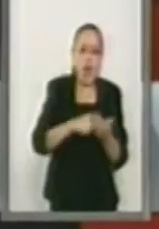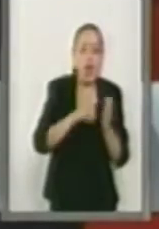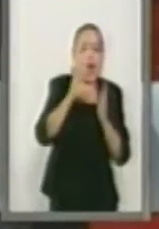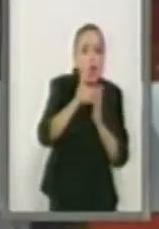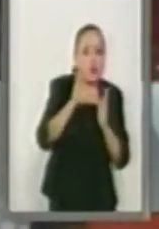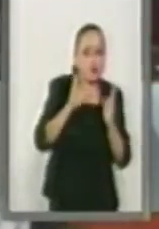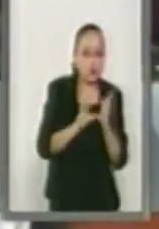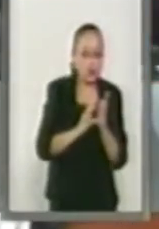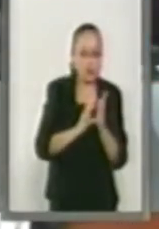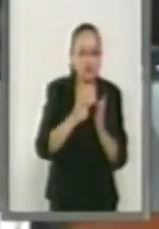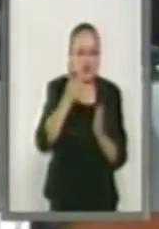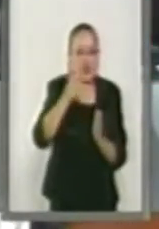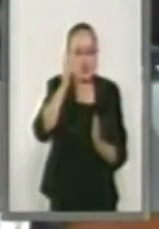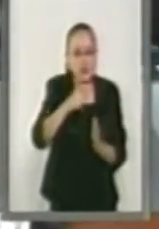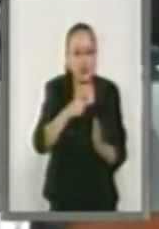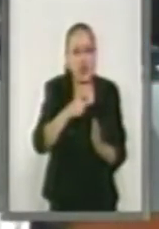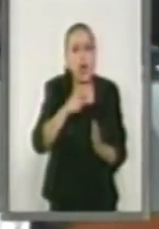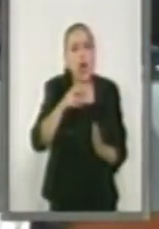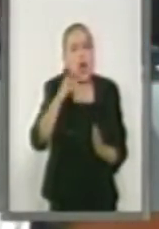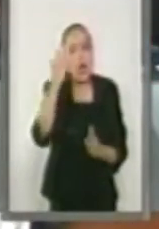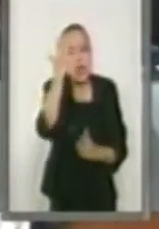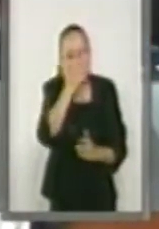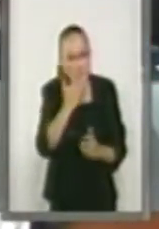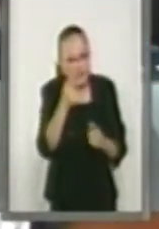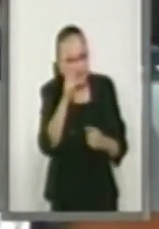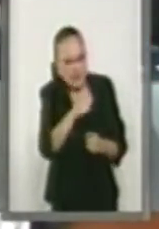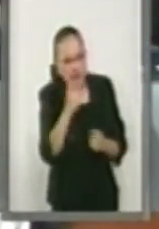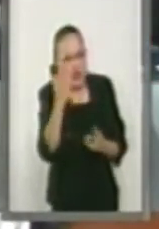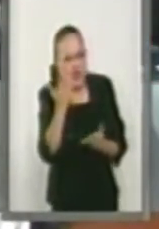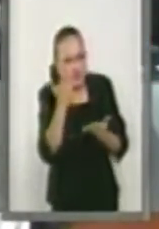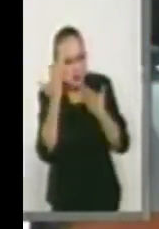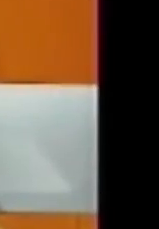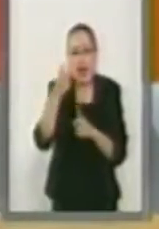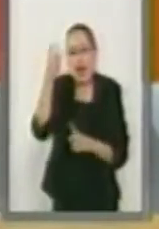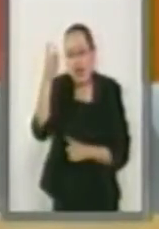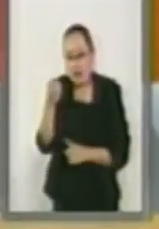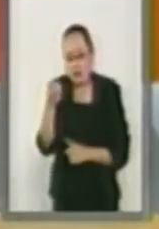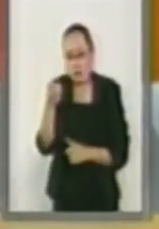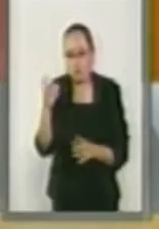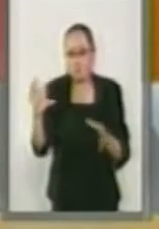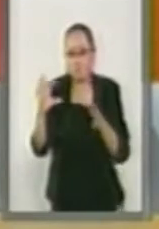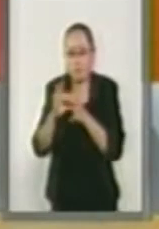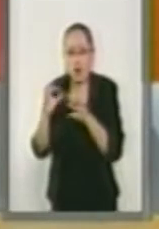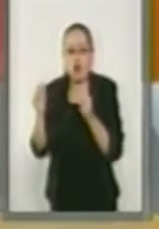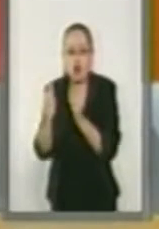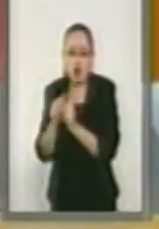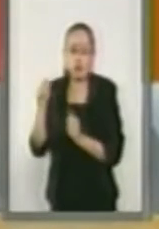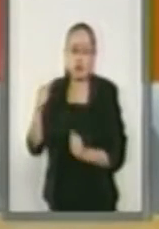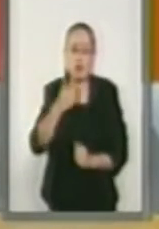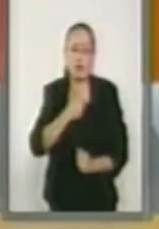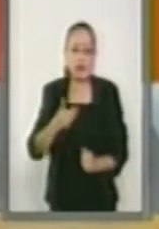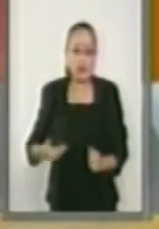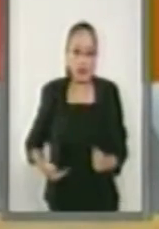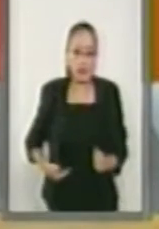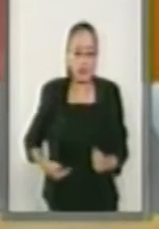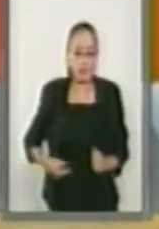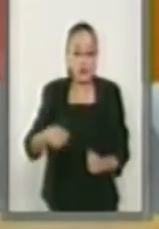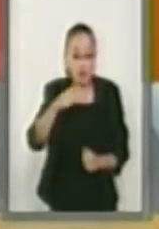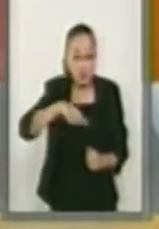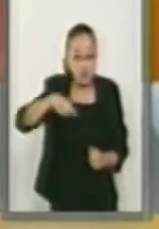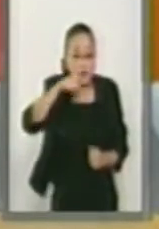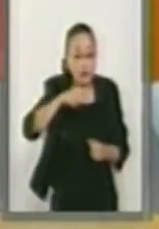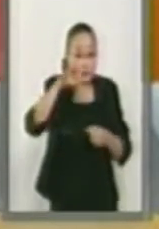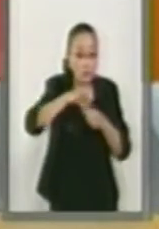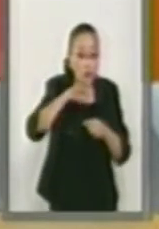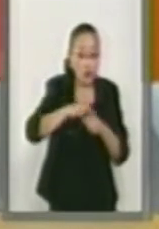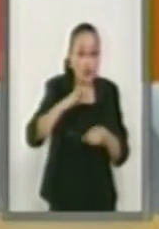fondo de las candidaturas y desechar las dos ternas. En consecuencia, votar por esas ternas